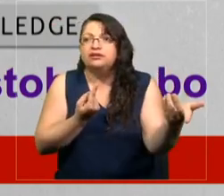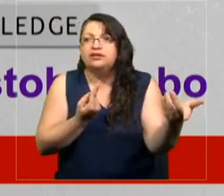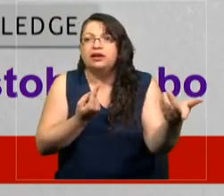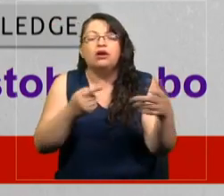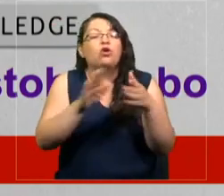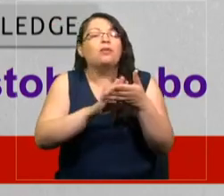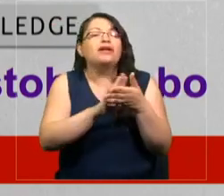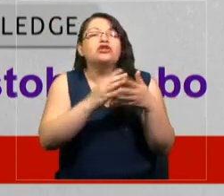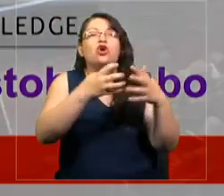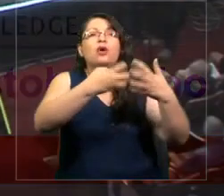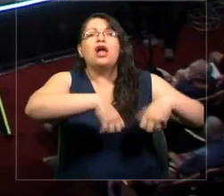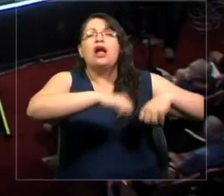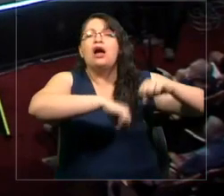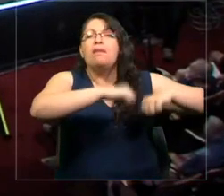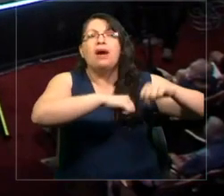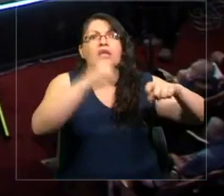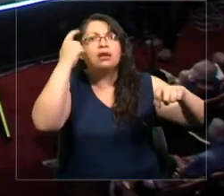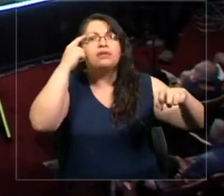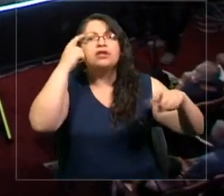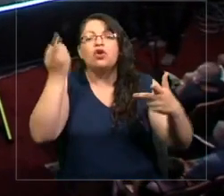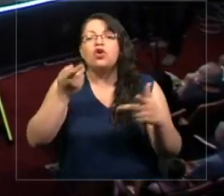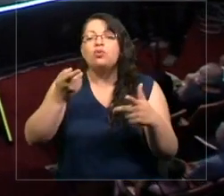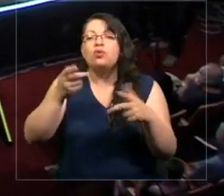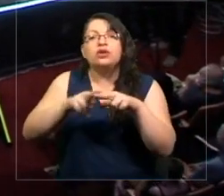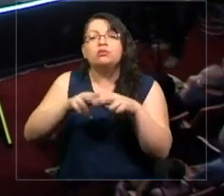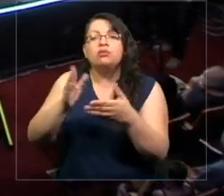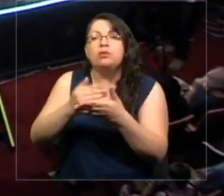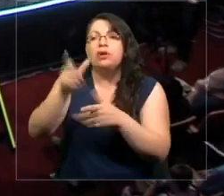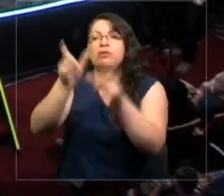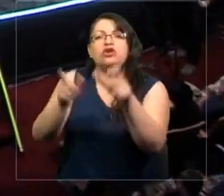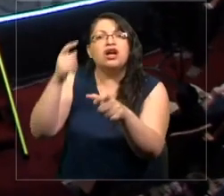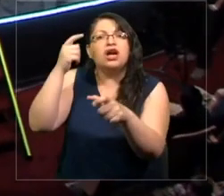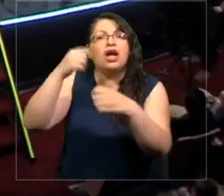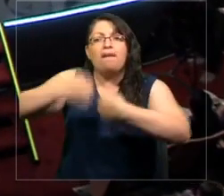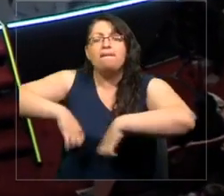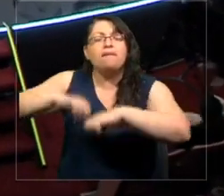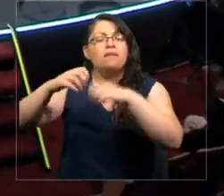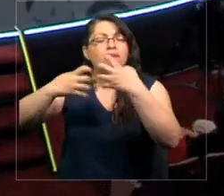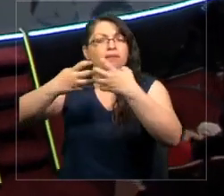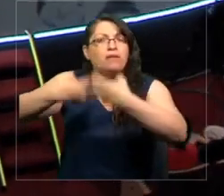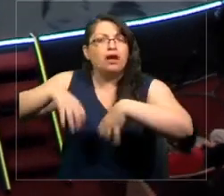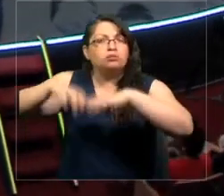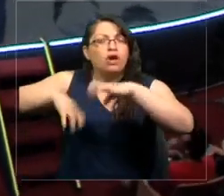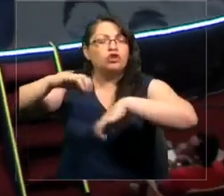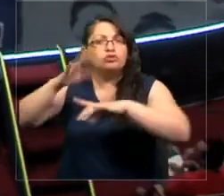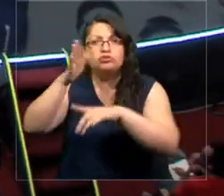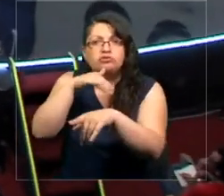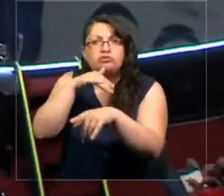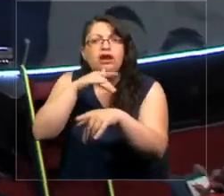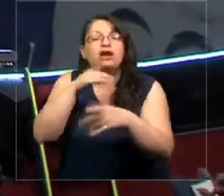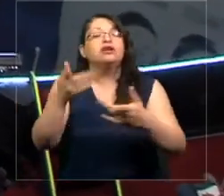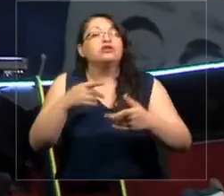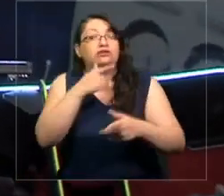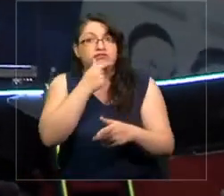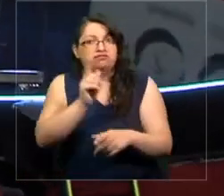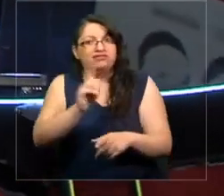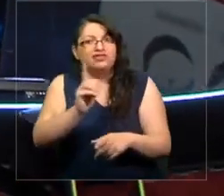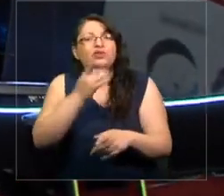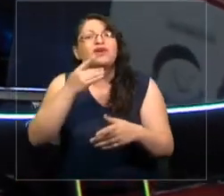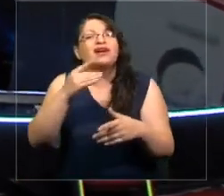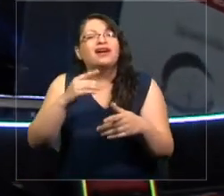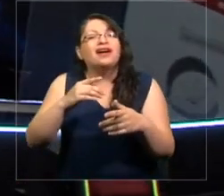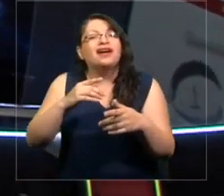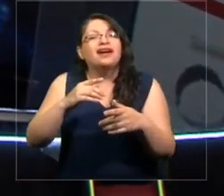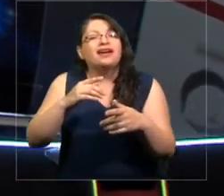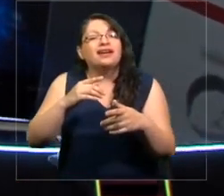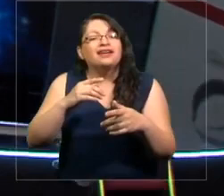máquinas piensan, ¿cómo preparamos a los que no son máquinas? Y esto no es tan fácil. Porque la tecnología evoluciona, como nos decía Guillermo, a